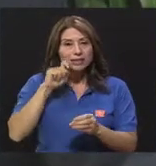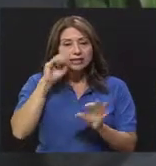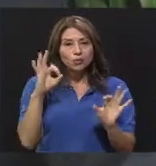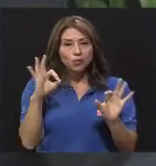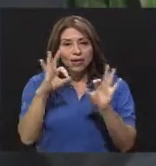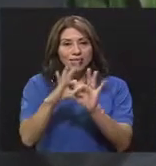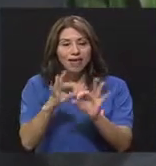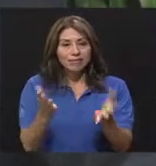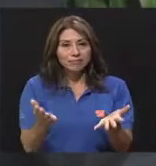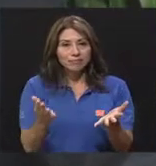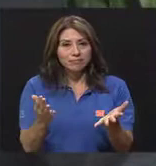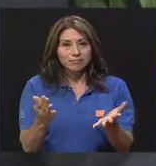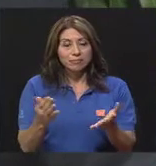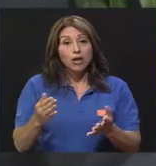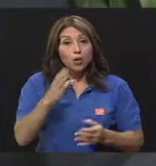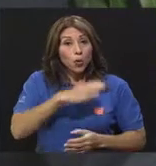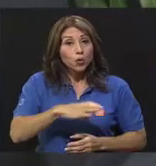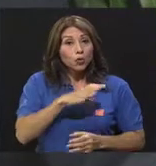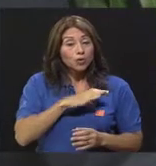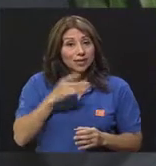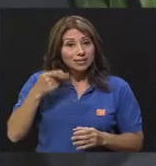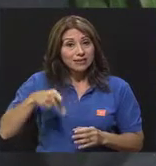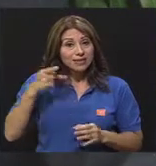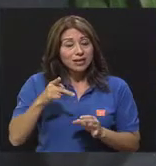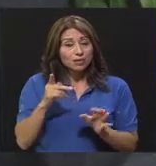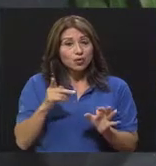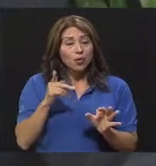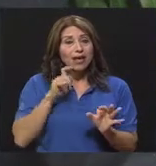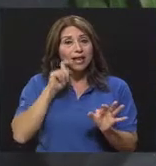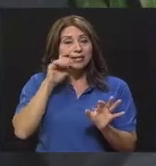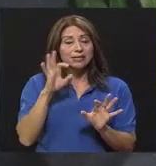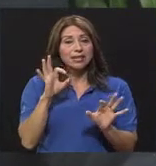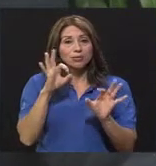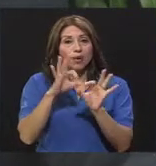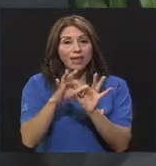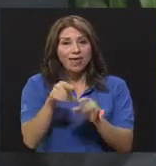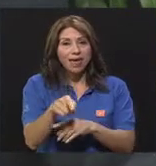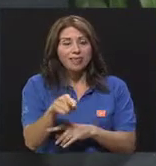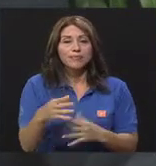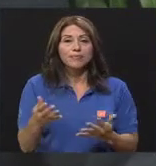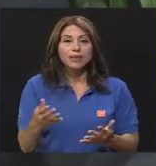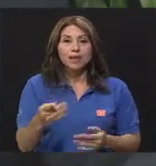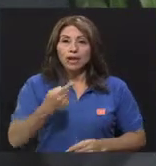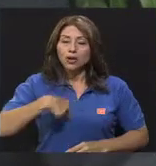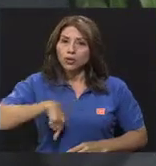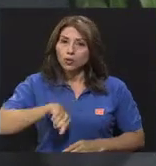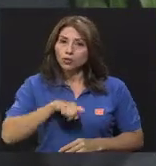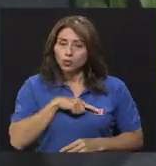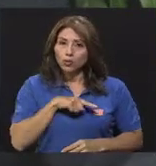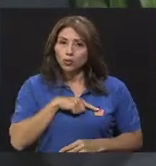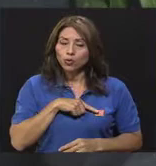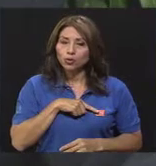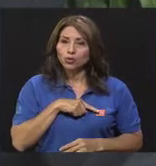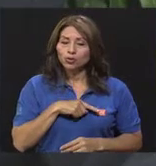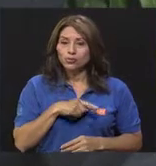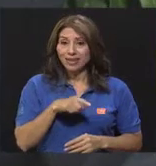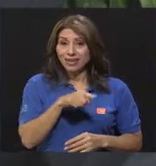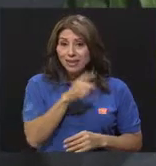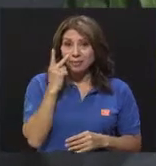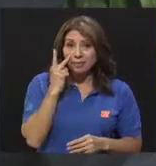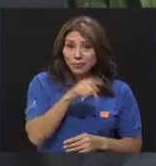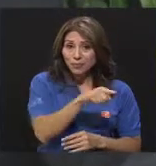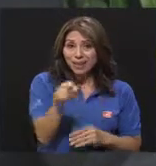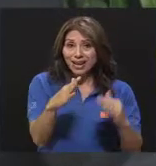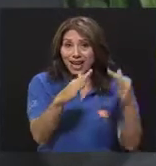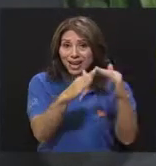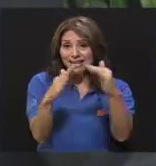En cuanto a conductas de riesgo dentro de la sexualidad, que es que debemos defender en las casas que debe existir al